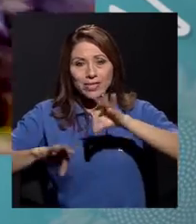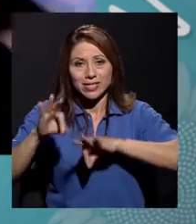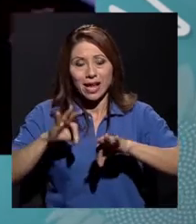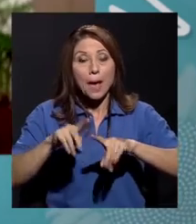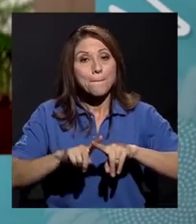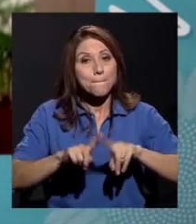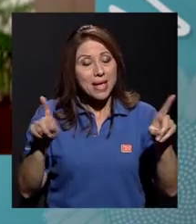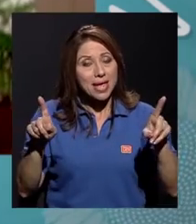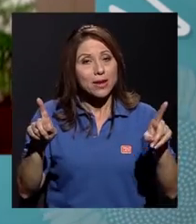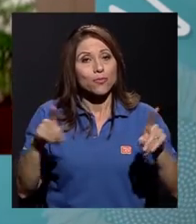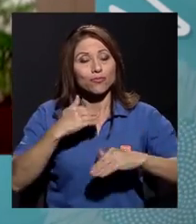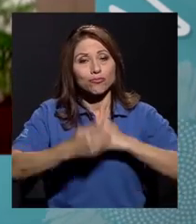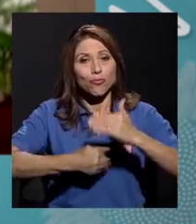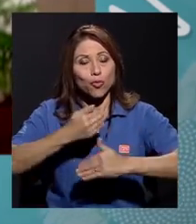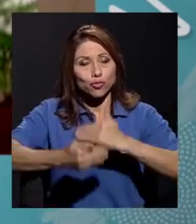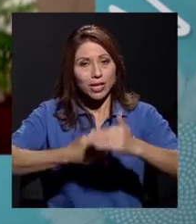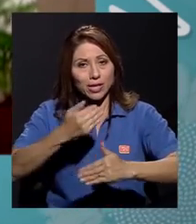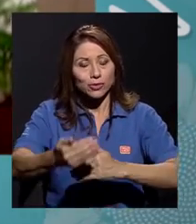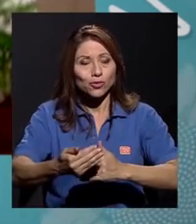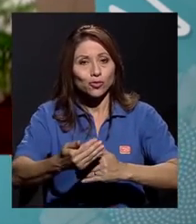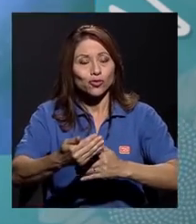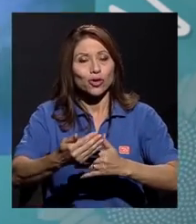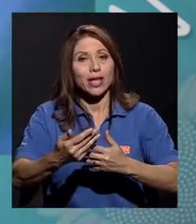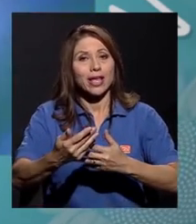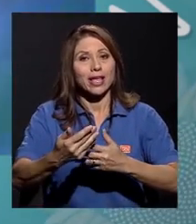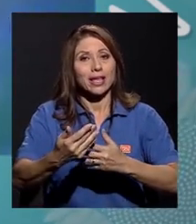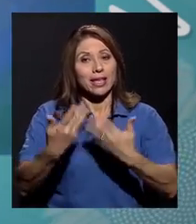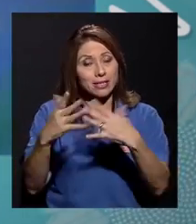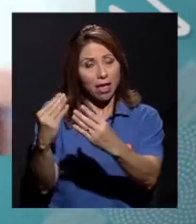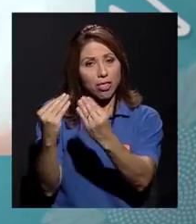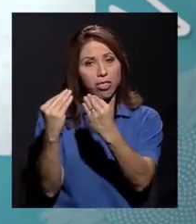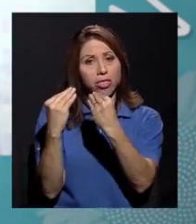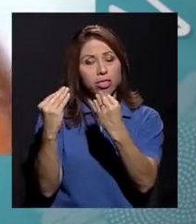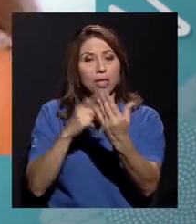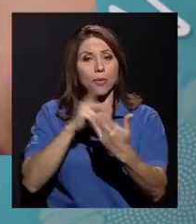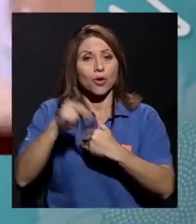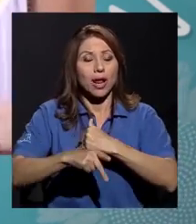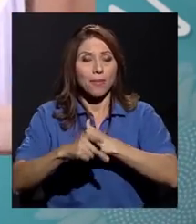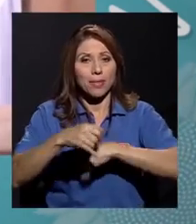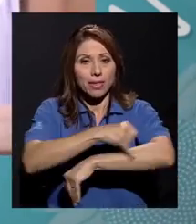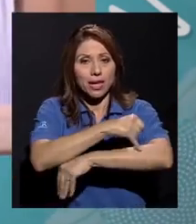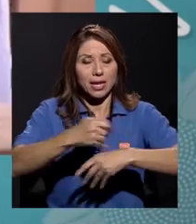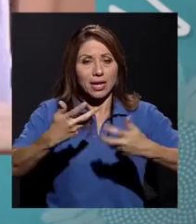Pero los procesos que me inculcaron en el programa de Ingeniería Industrial